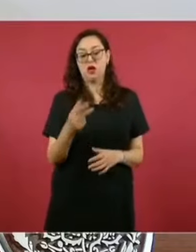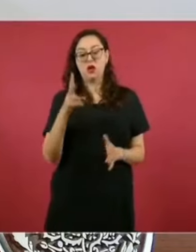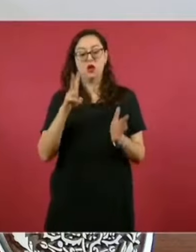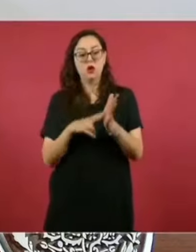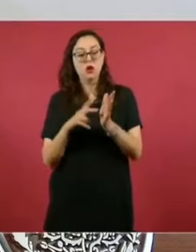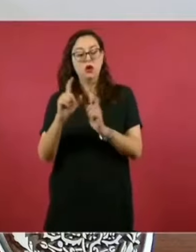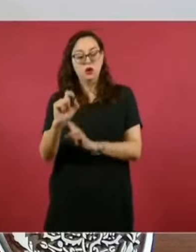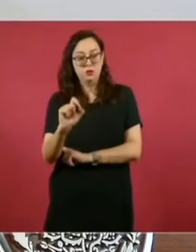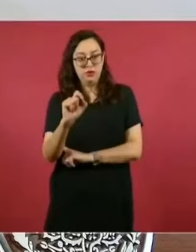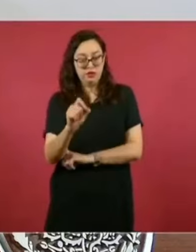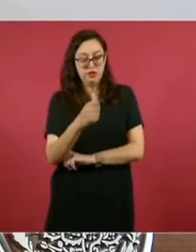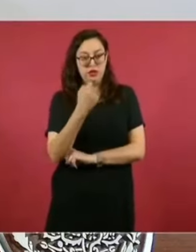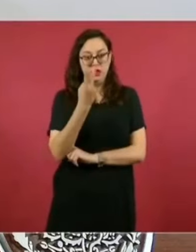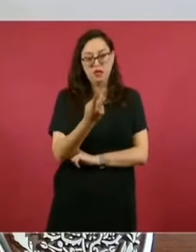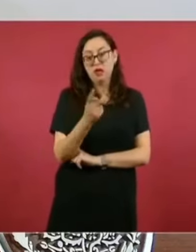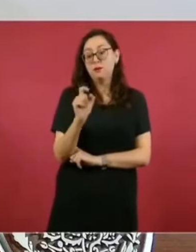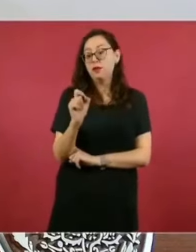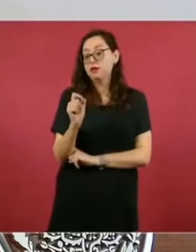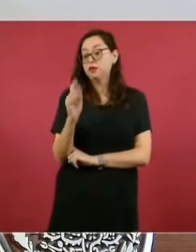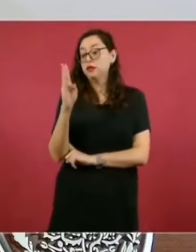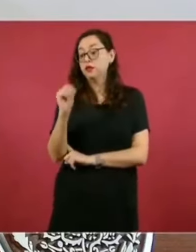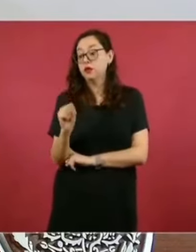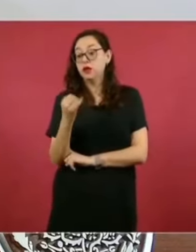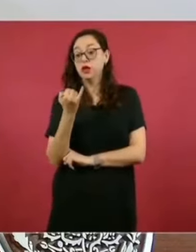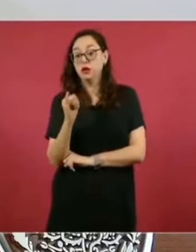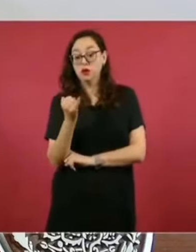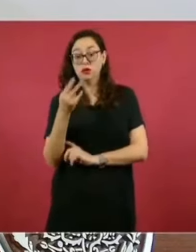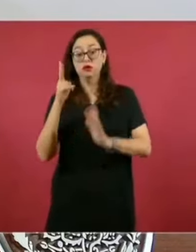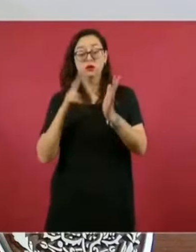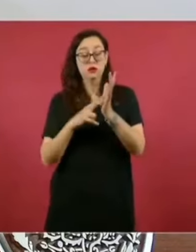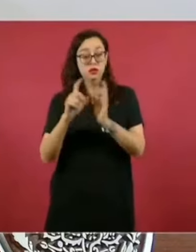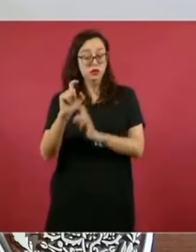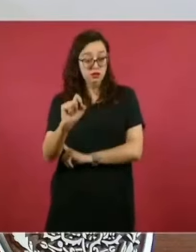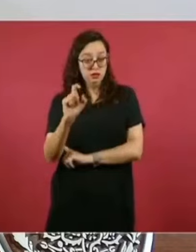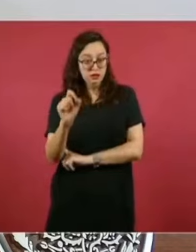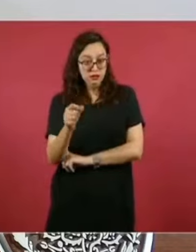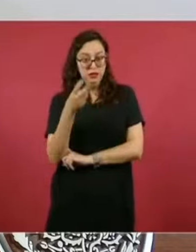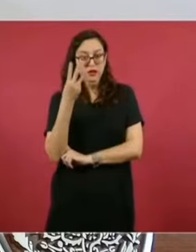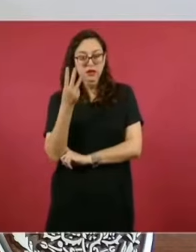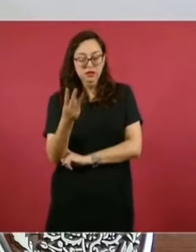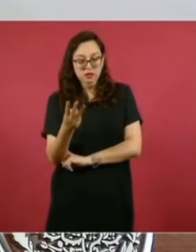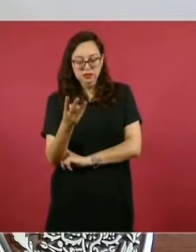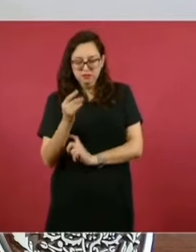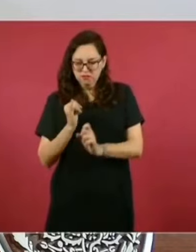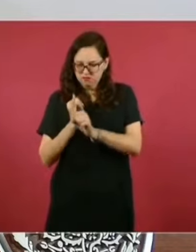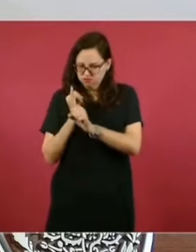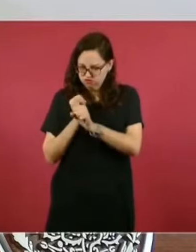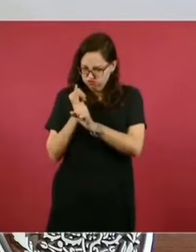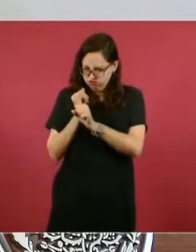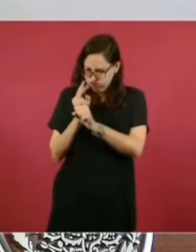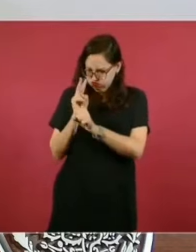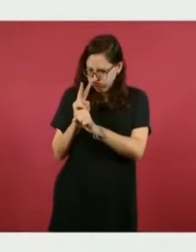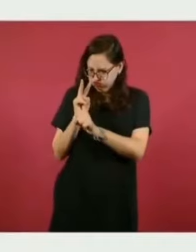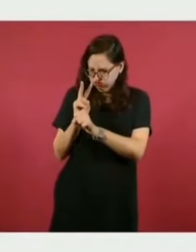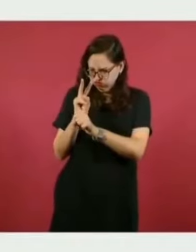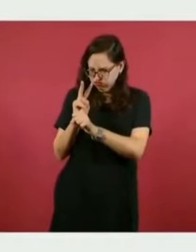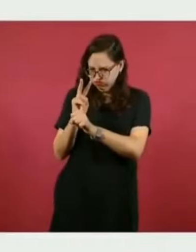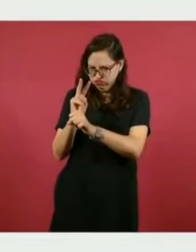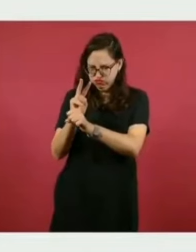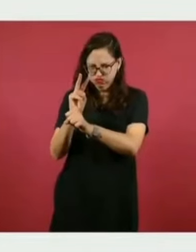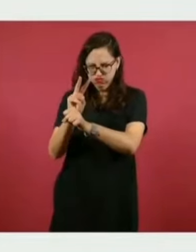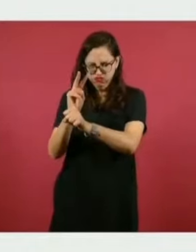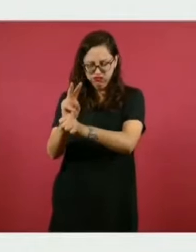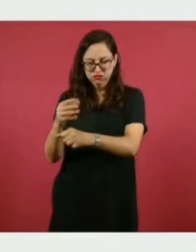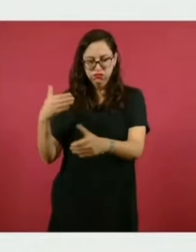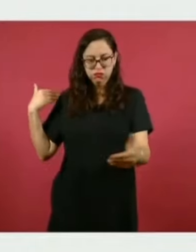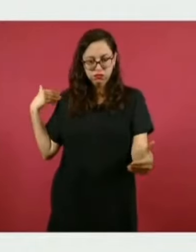y el 29 de junio de 2023, los actos de fiscalización realizados por la Secretaría de la